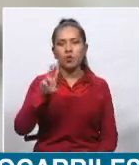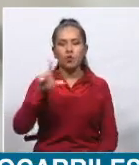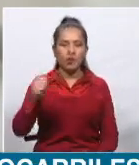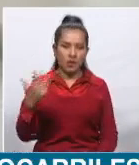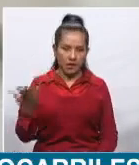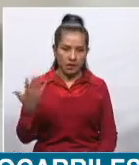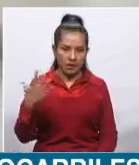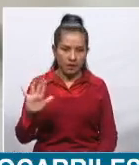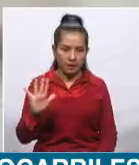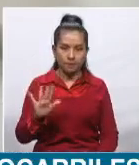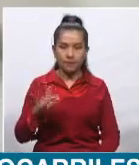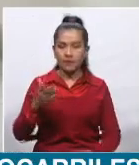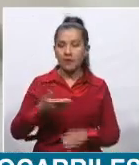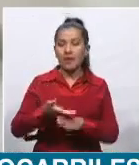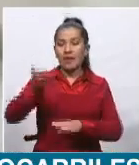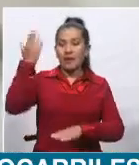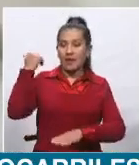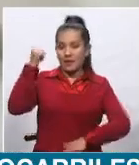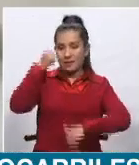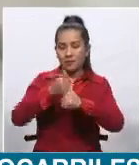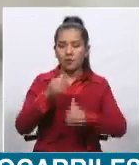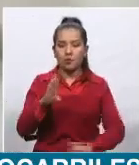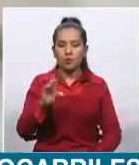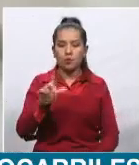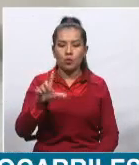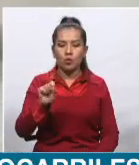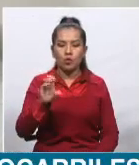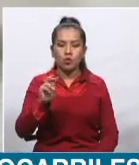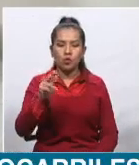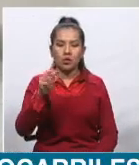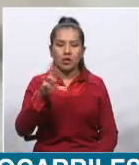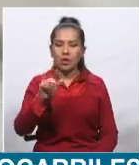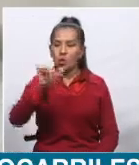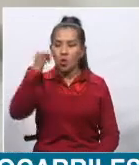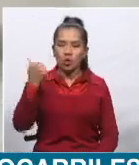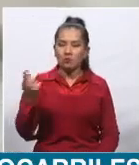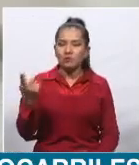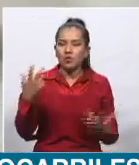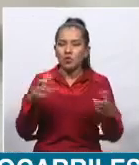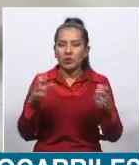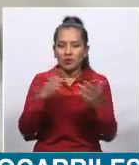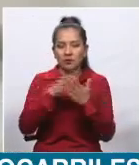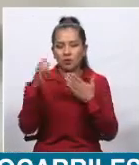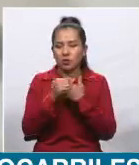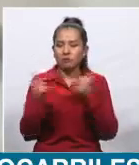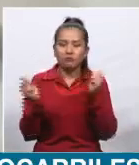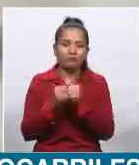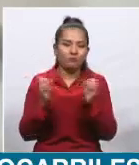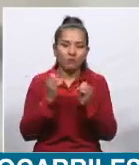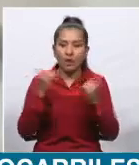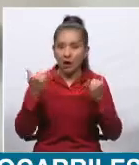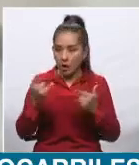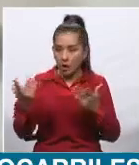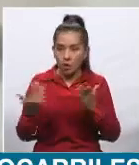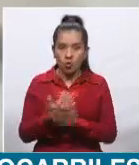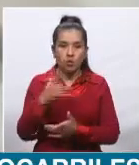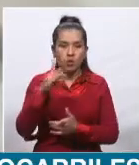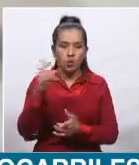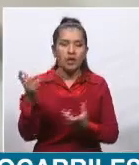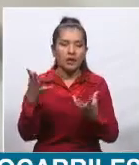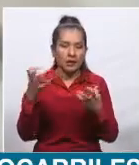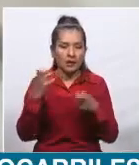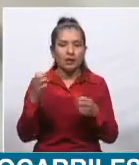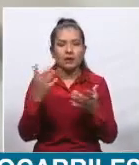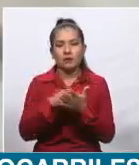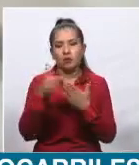que en otra hora, cuando estuvo en la presidencia, tuvo varios proyectos importantes con Bolivia, carreteros,